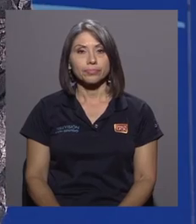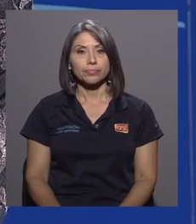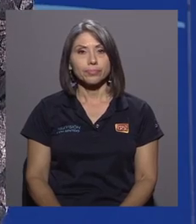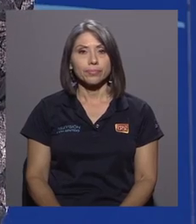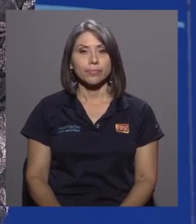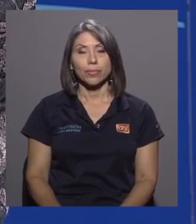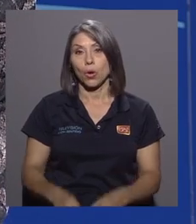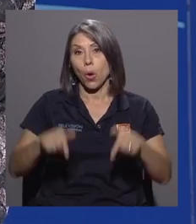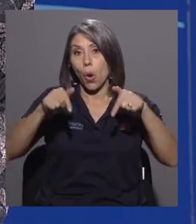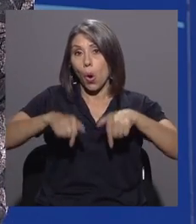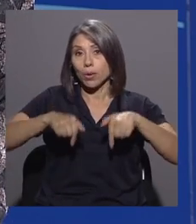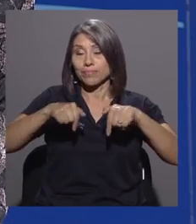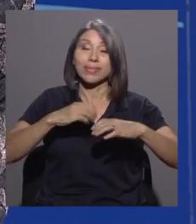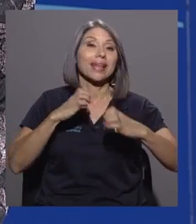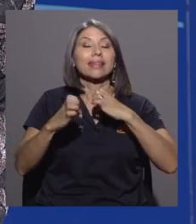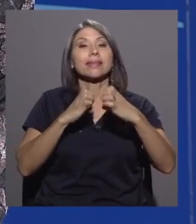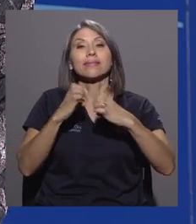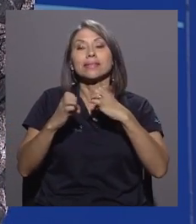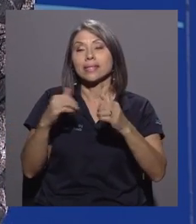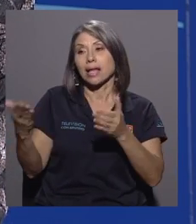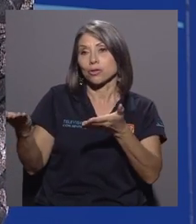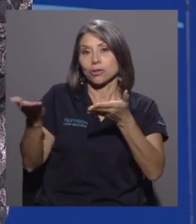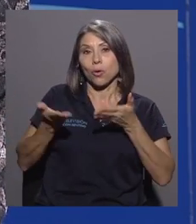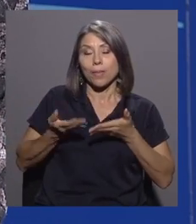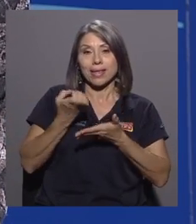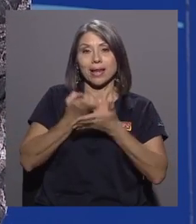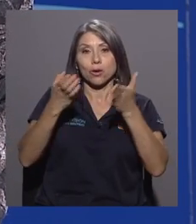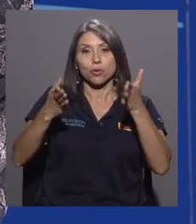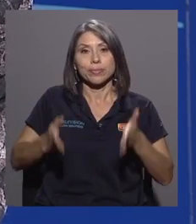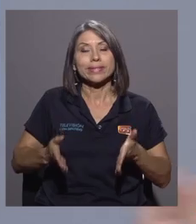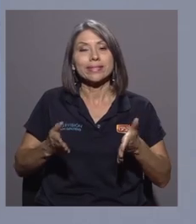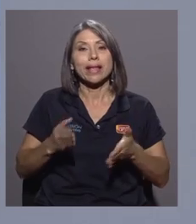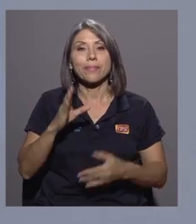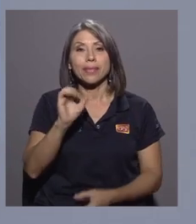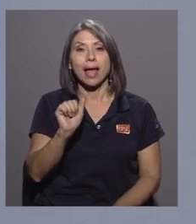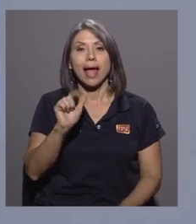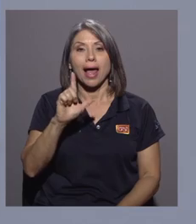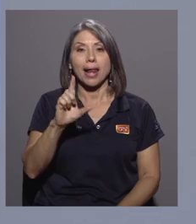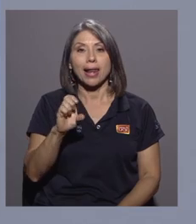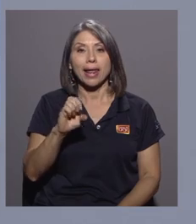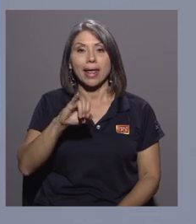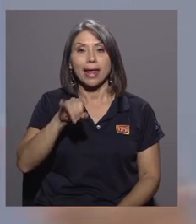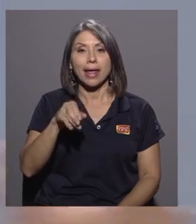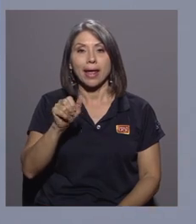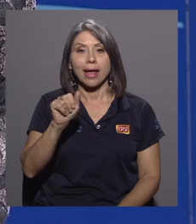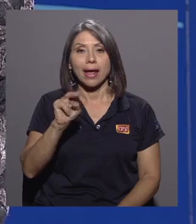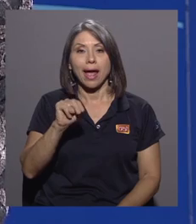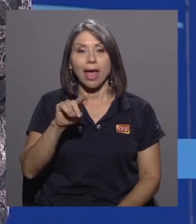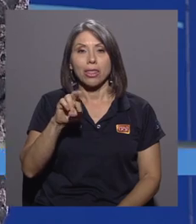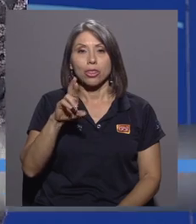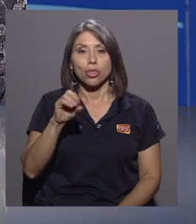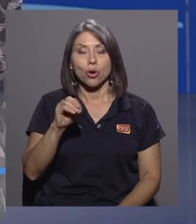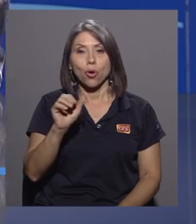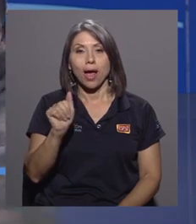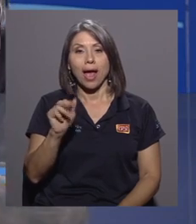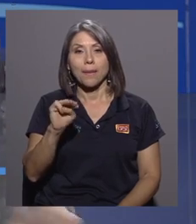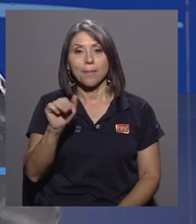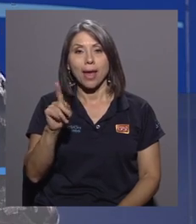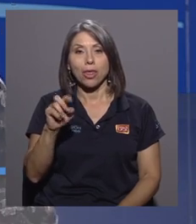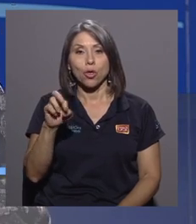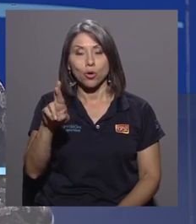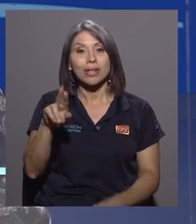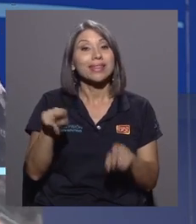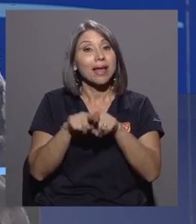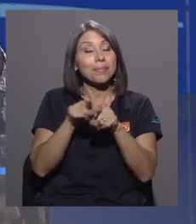Hoy en la entrevista de fondo nos acompaña el economista Alejandro Amador y también es investigador del programa